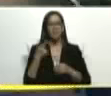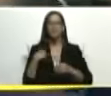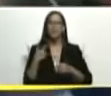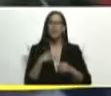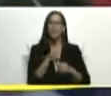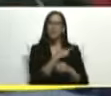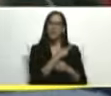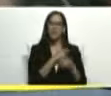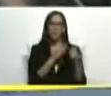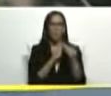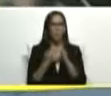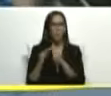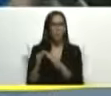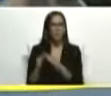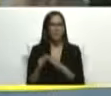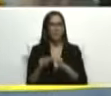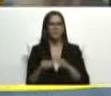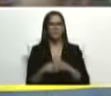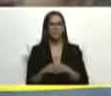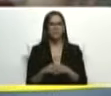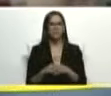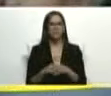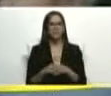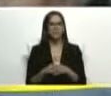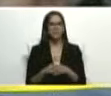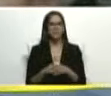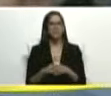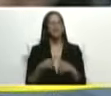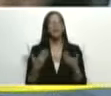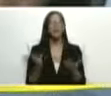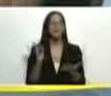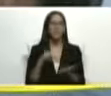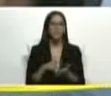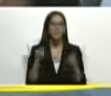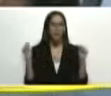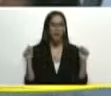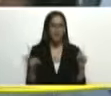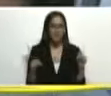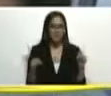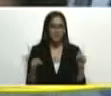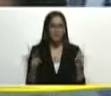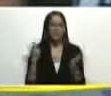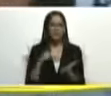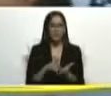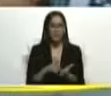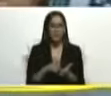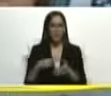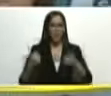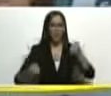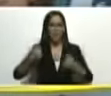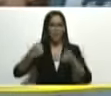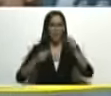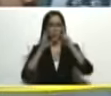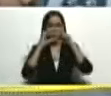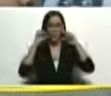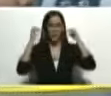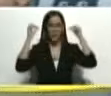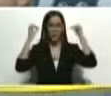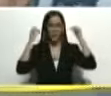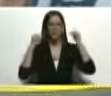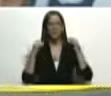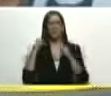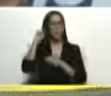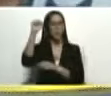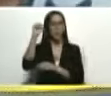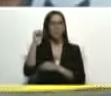jefa de comunidad blanca y que cuando vinimos aquí que llegó el camión de super bigote tenemos una cava que